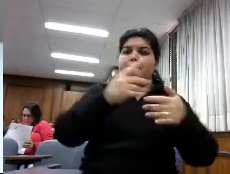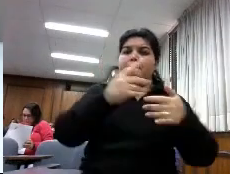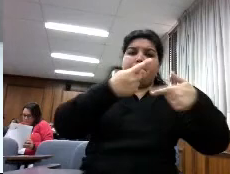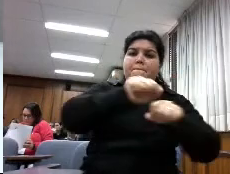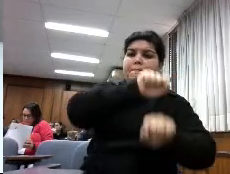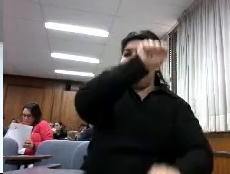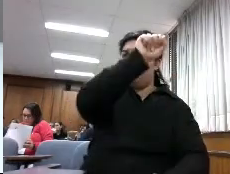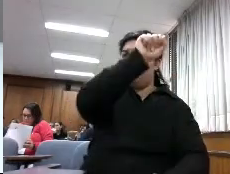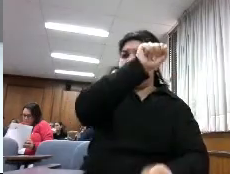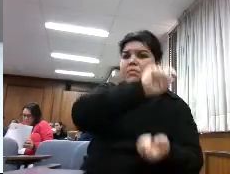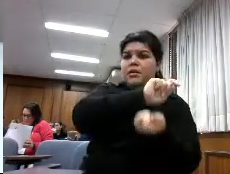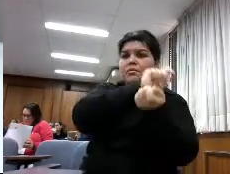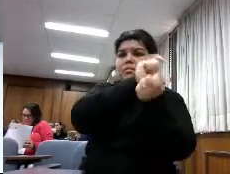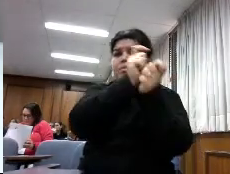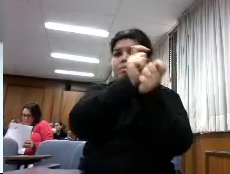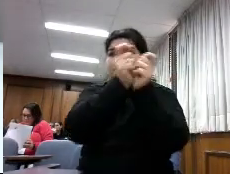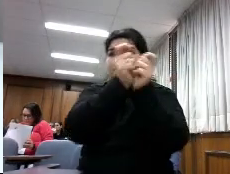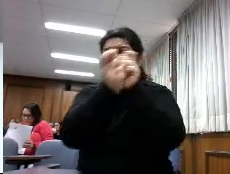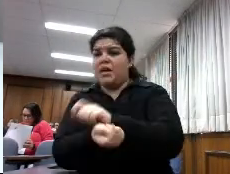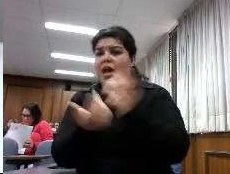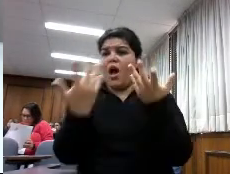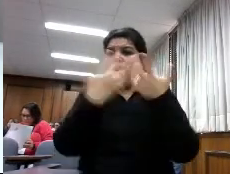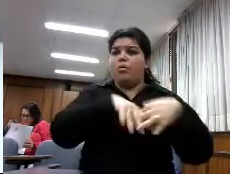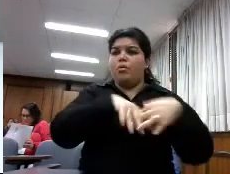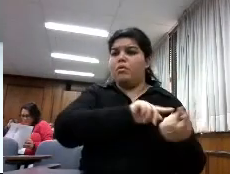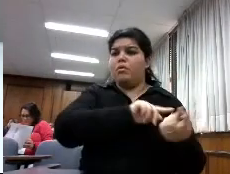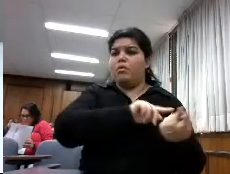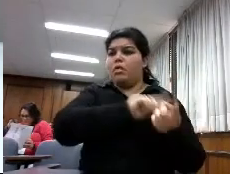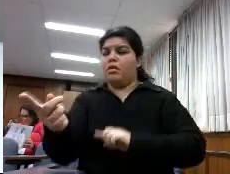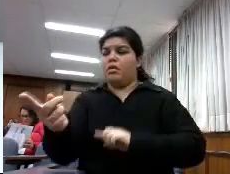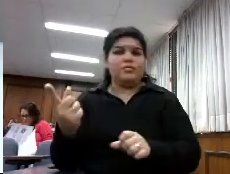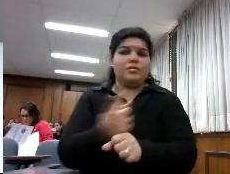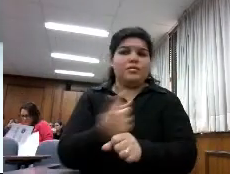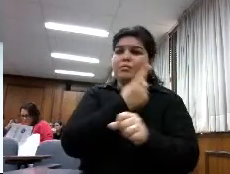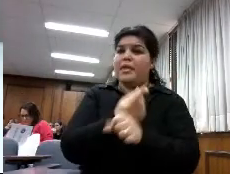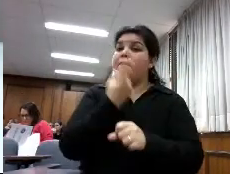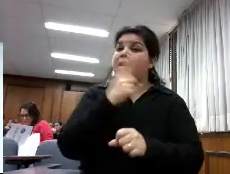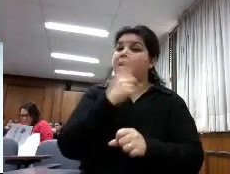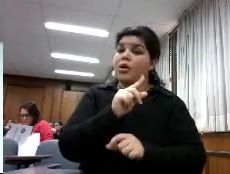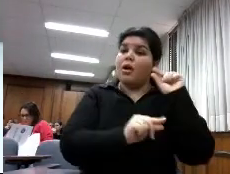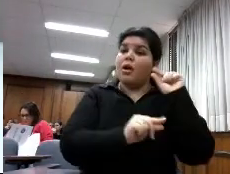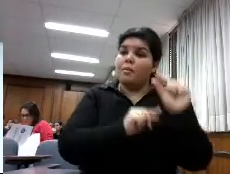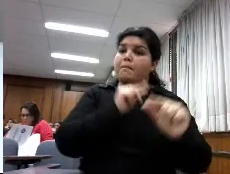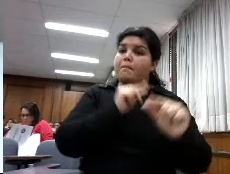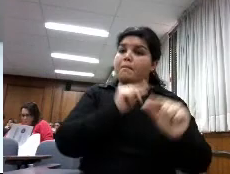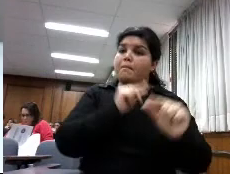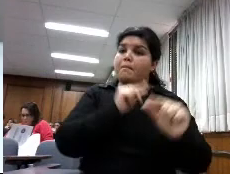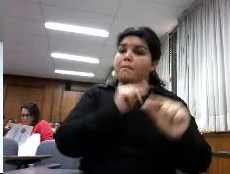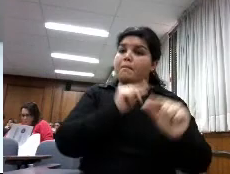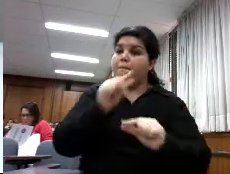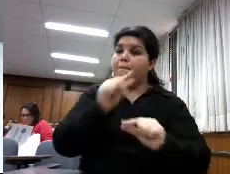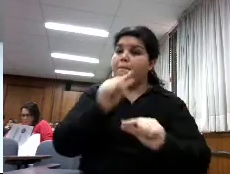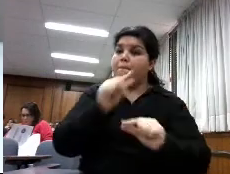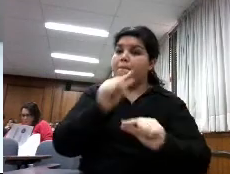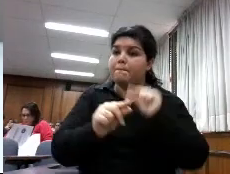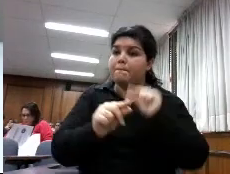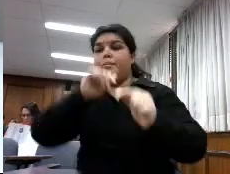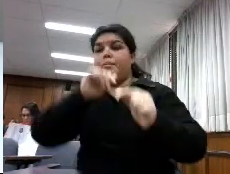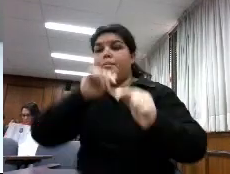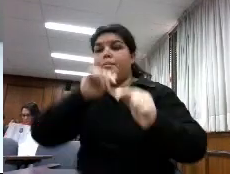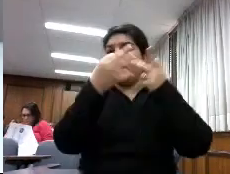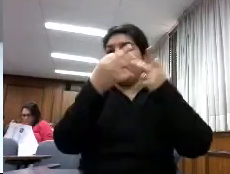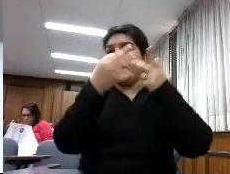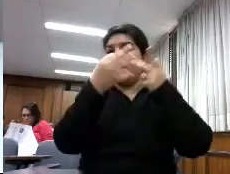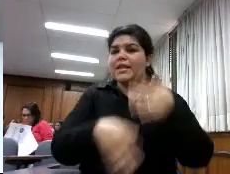si hubieran tenido que llevar eso en tabletas de arcilla también quiere decir que tiene las mismas características o